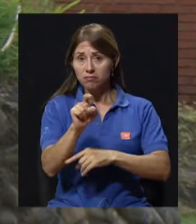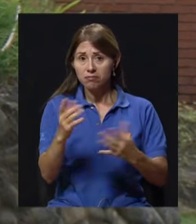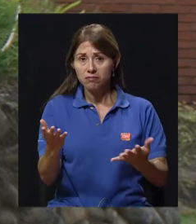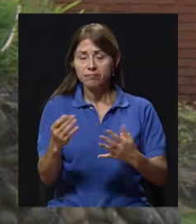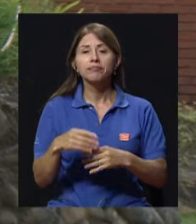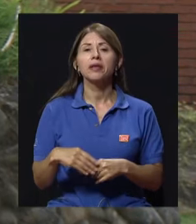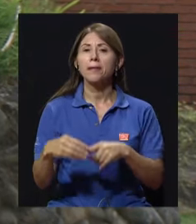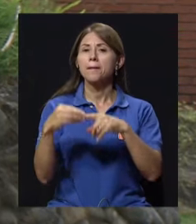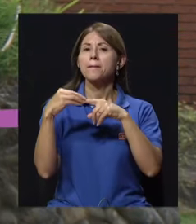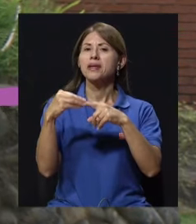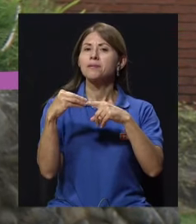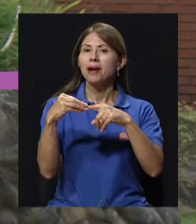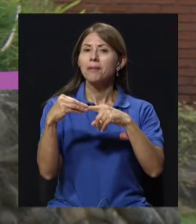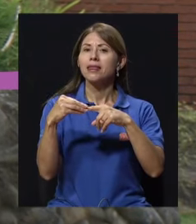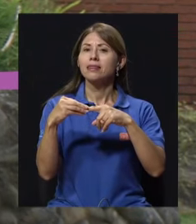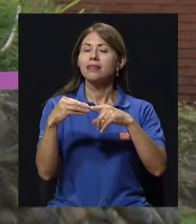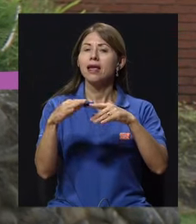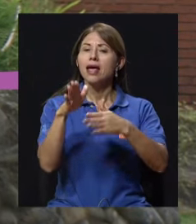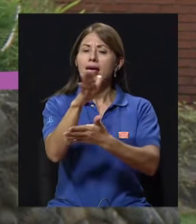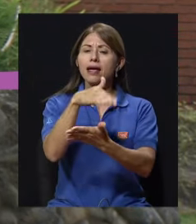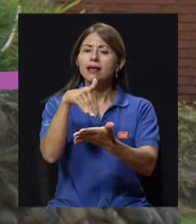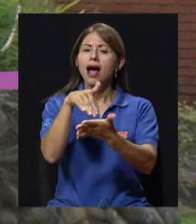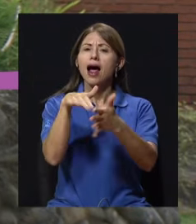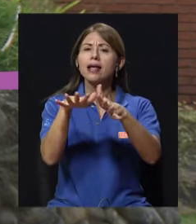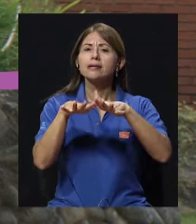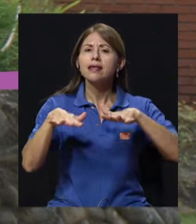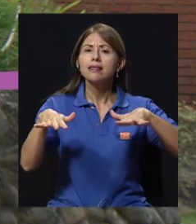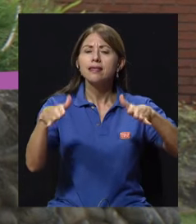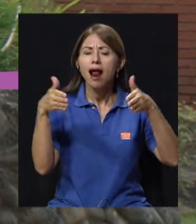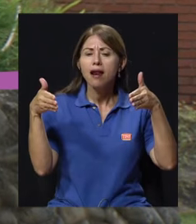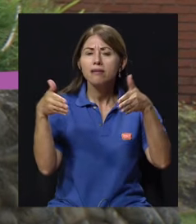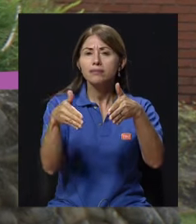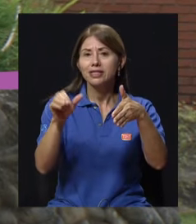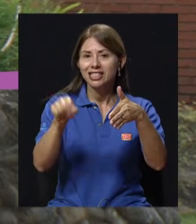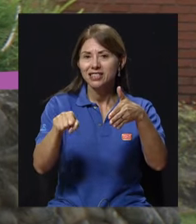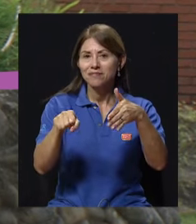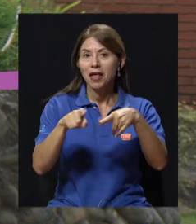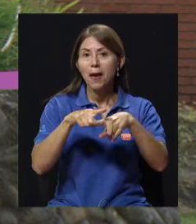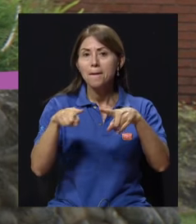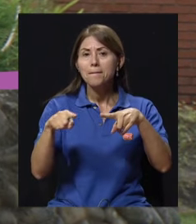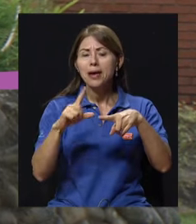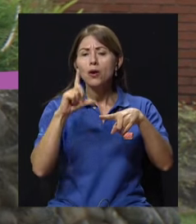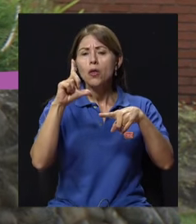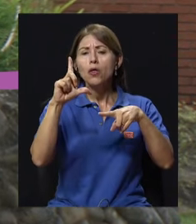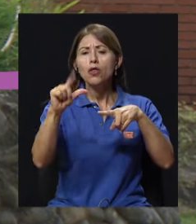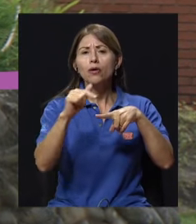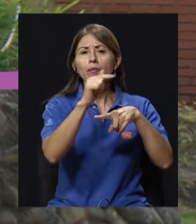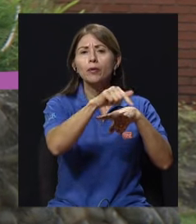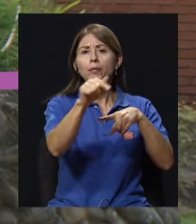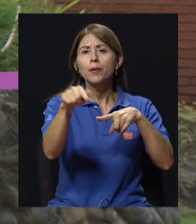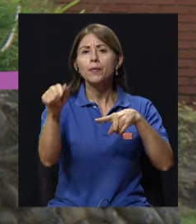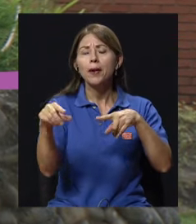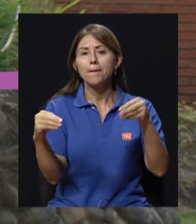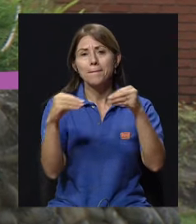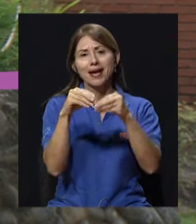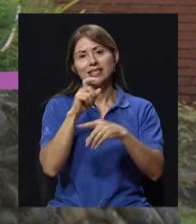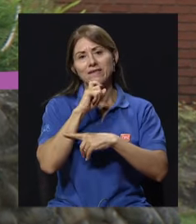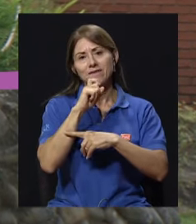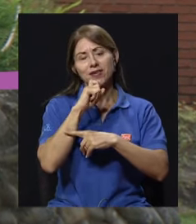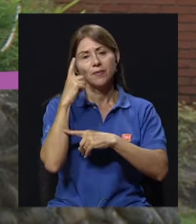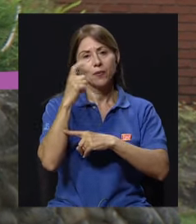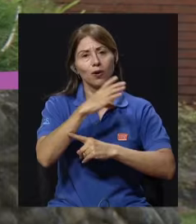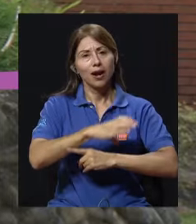Principalmente en el área central, sí. En las partes aledañas cuesta un poco más por las características poblacionales, ¿verdad?